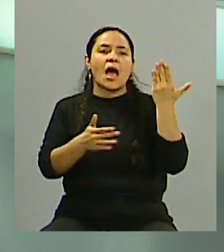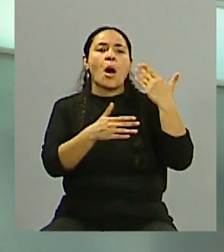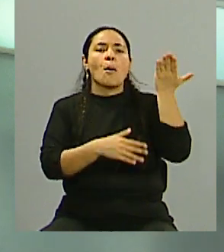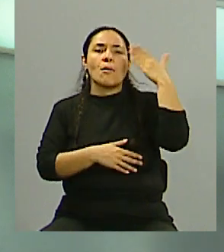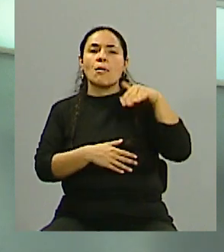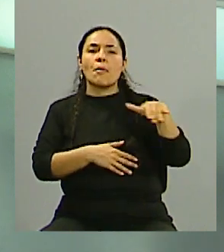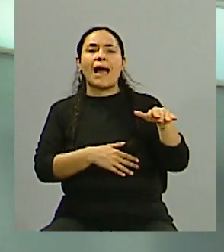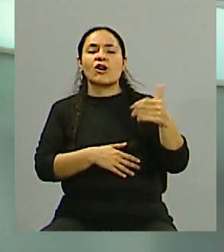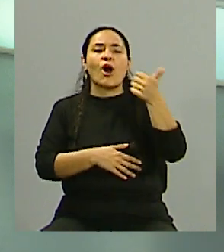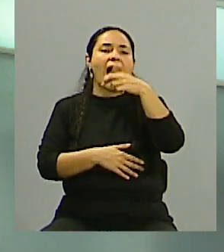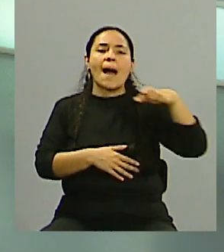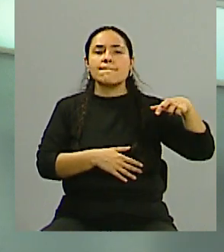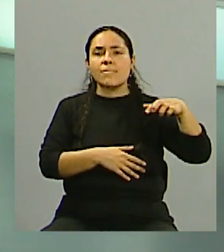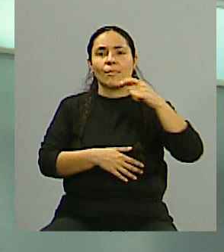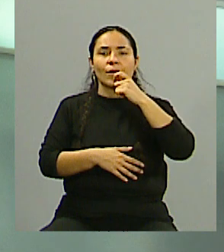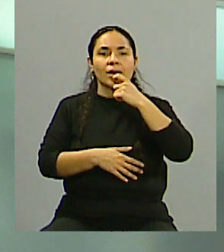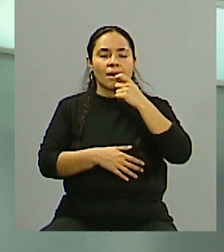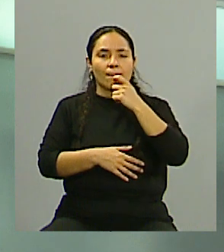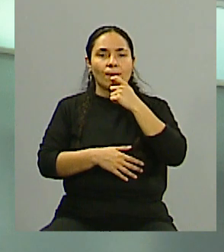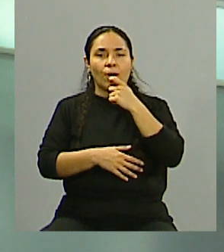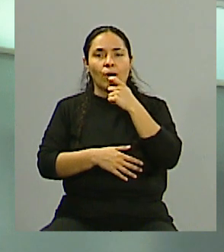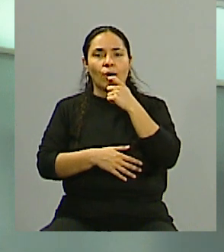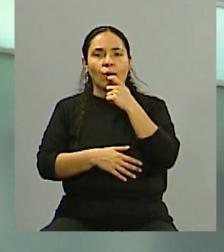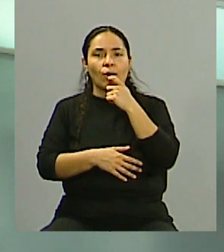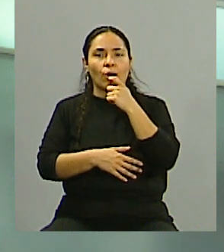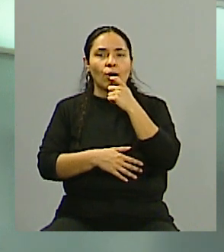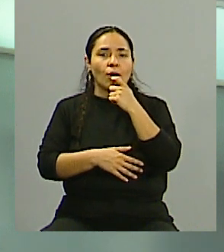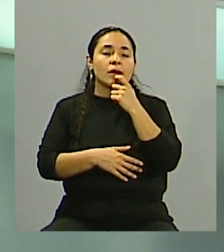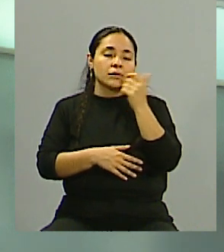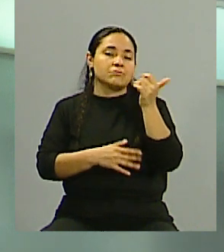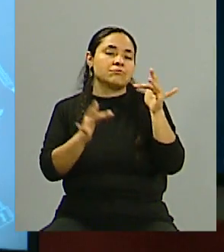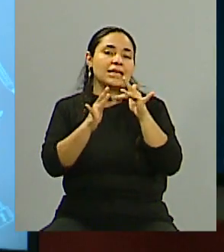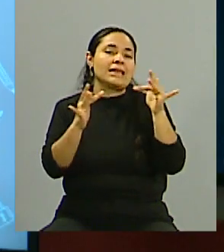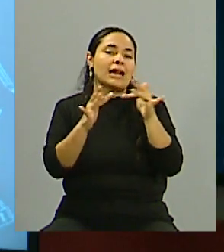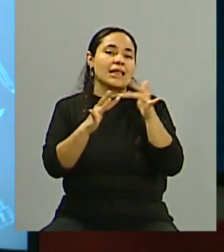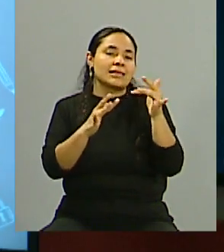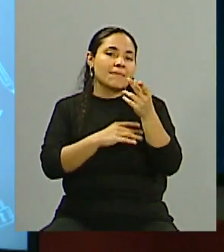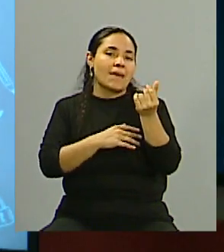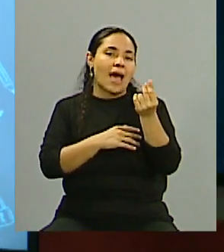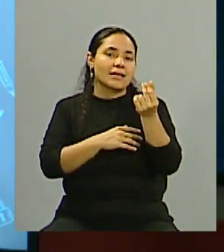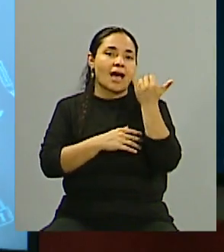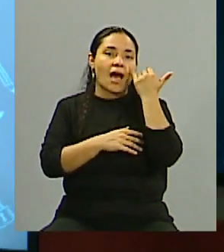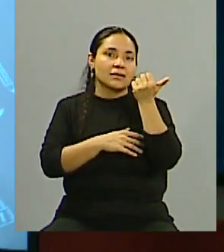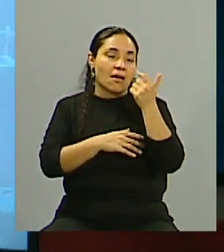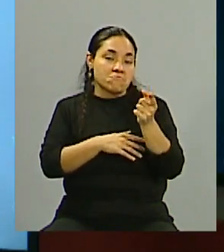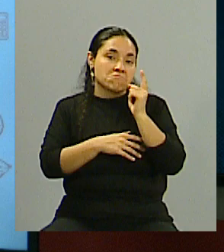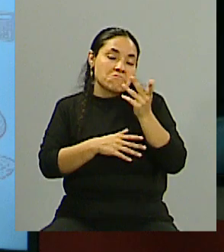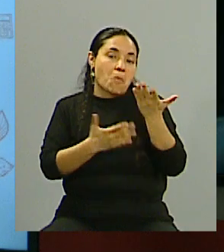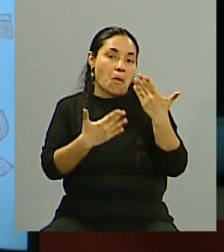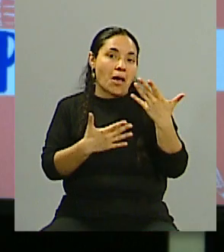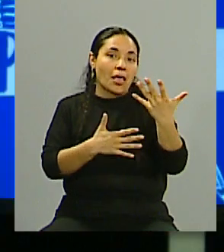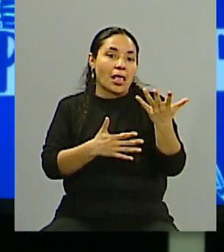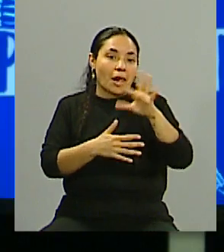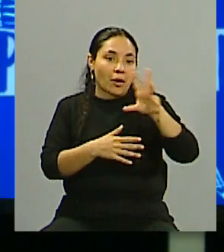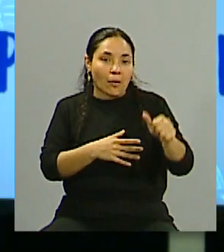registrada en una aplicación con, por ejemplo, una billetera virtual y por eso ya estoy expuesto. Pero estamos hablando de algo que es único.